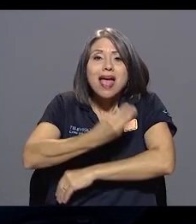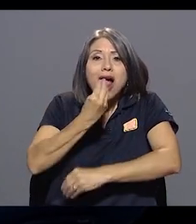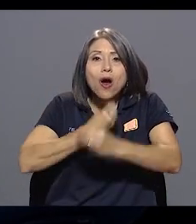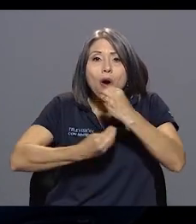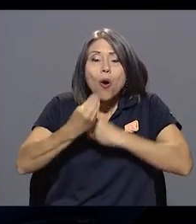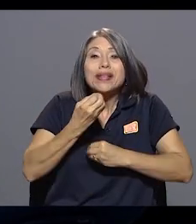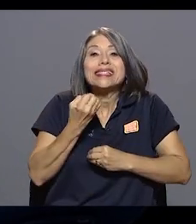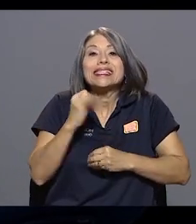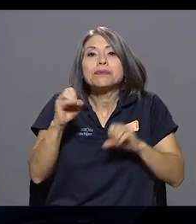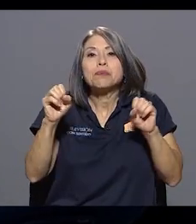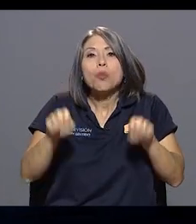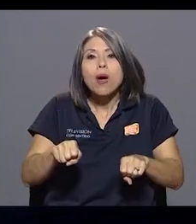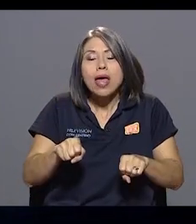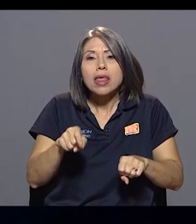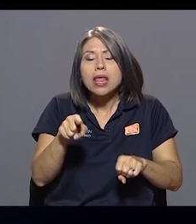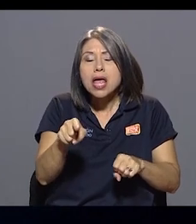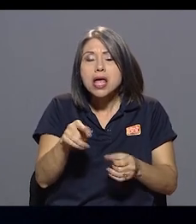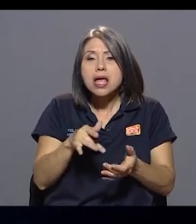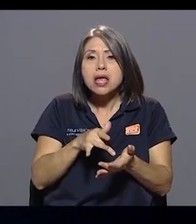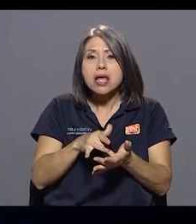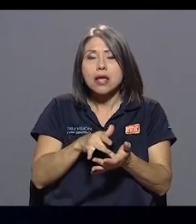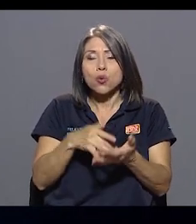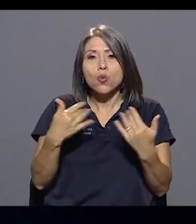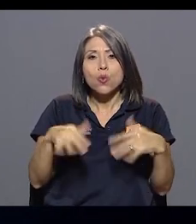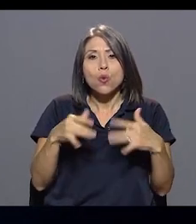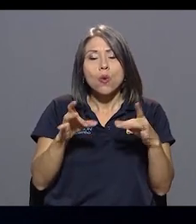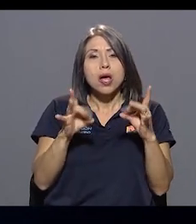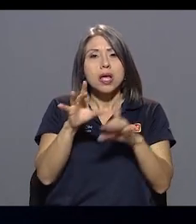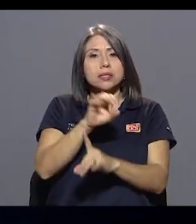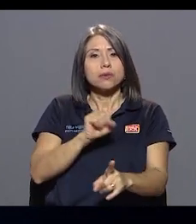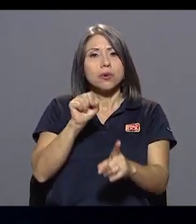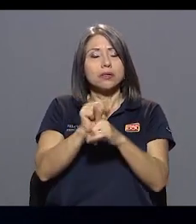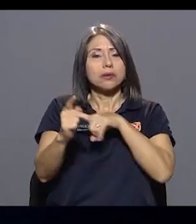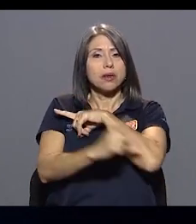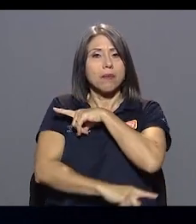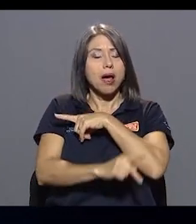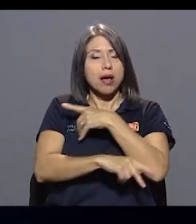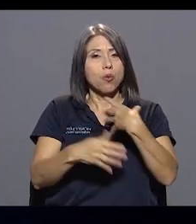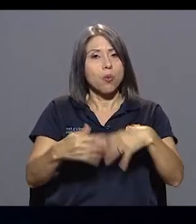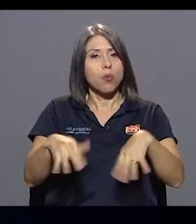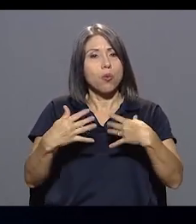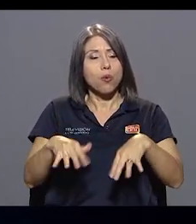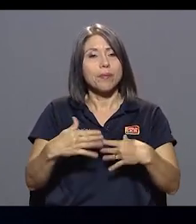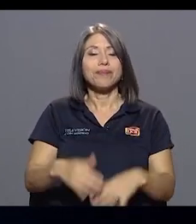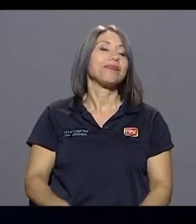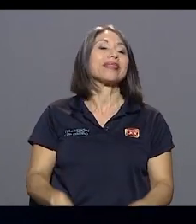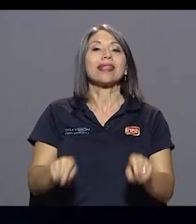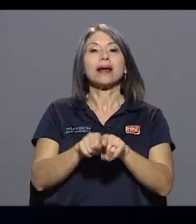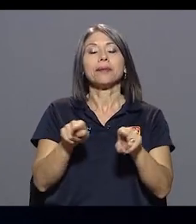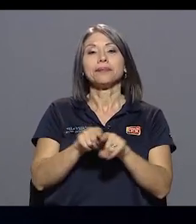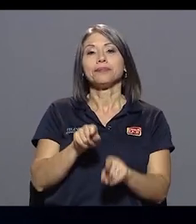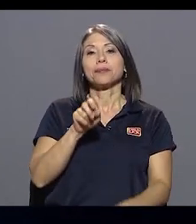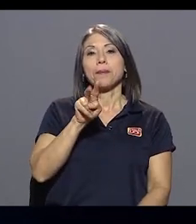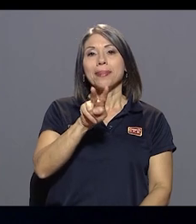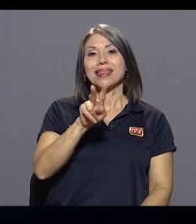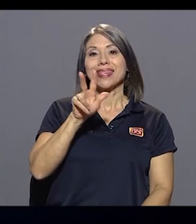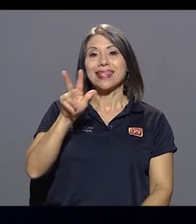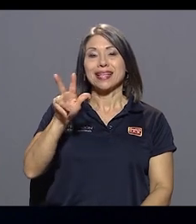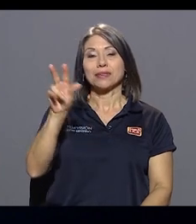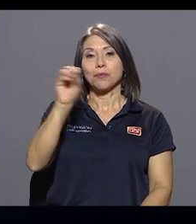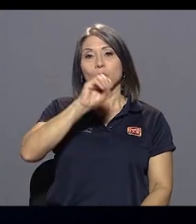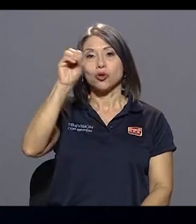grave. Es decir, la situación que está viviendo el país es muy grave. Por otro lado, un 23% de los